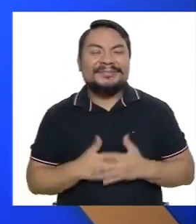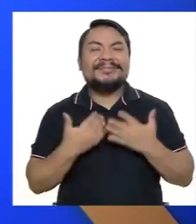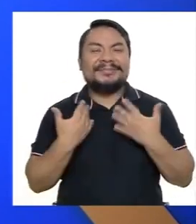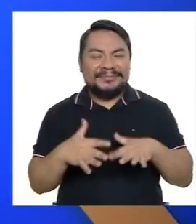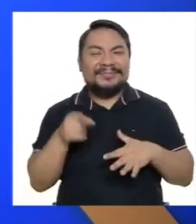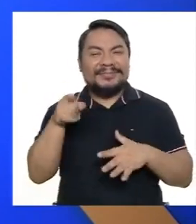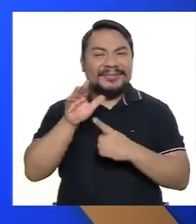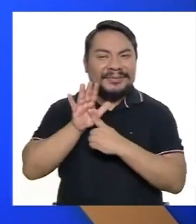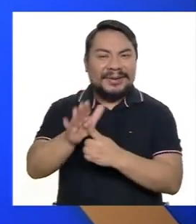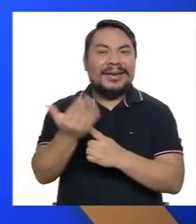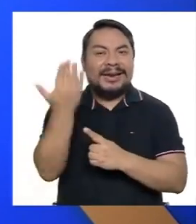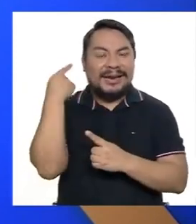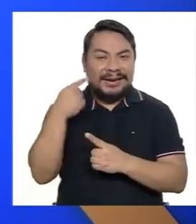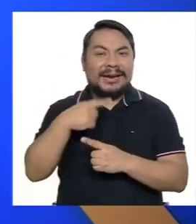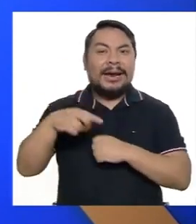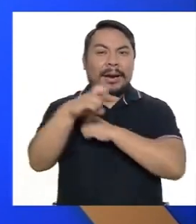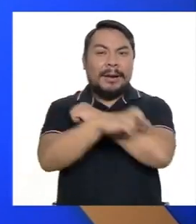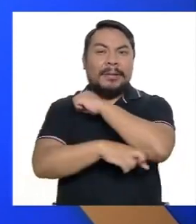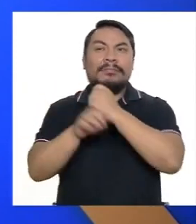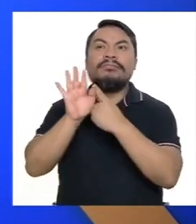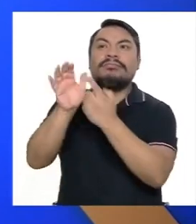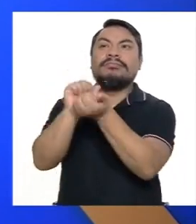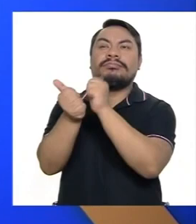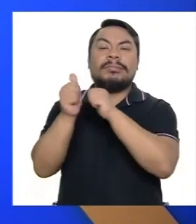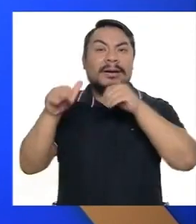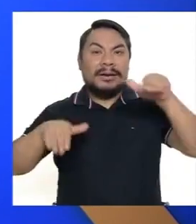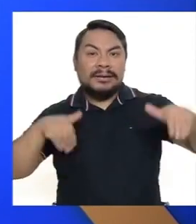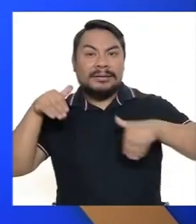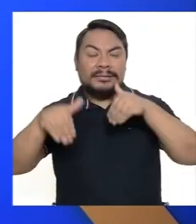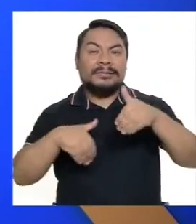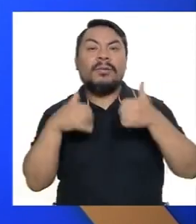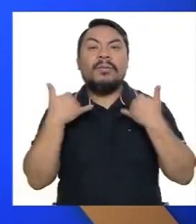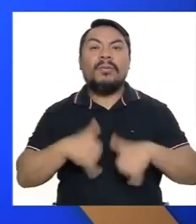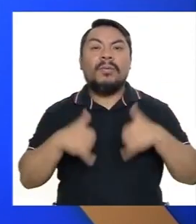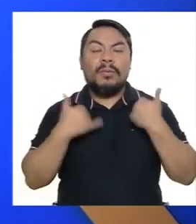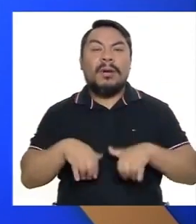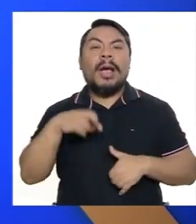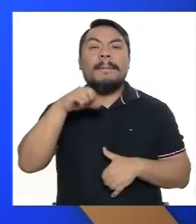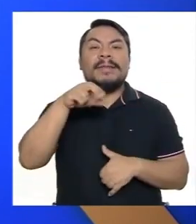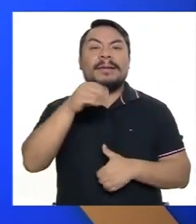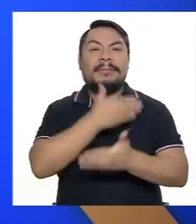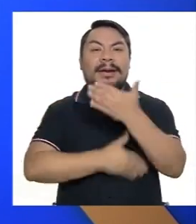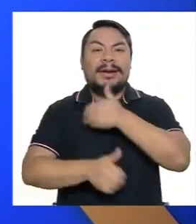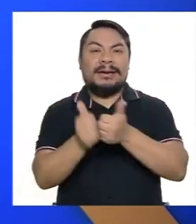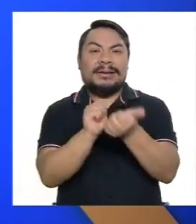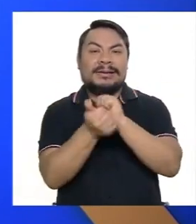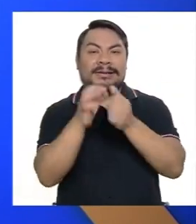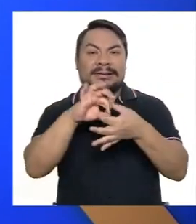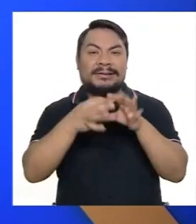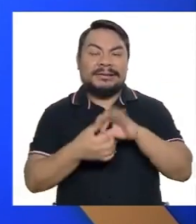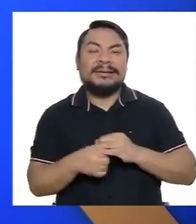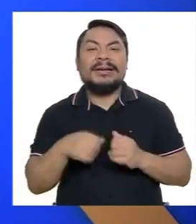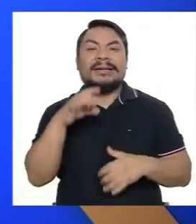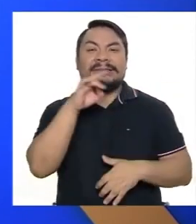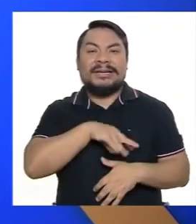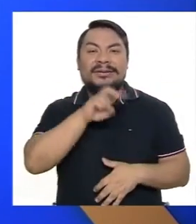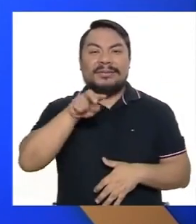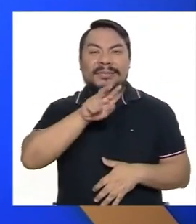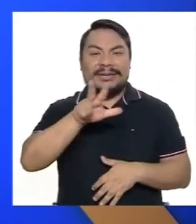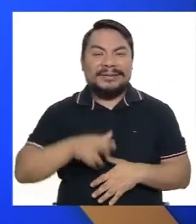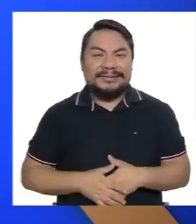y ha representado además a nuestro país en natación durante los Juegos para Panamericanos Santiago